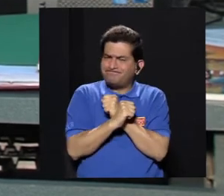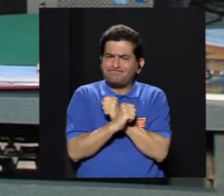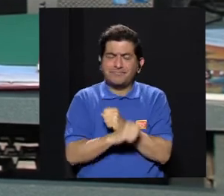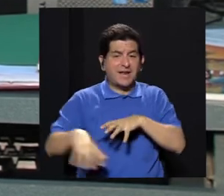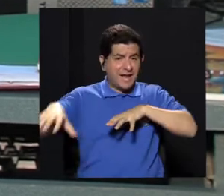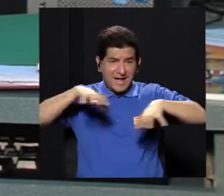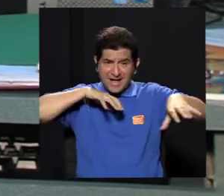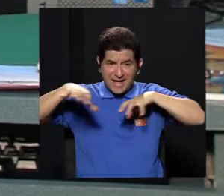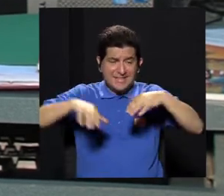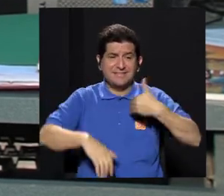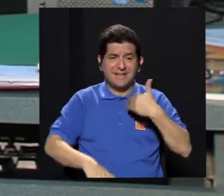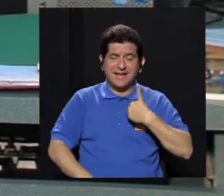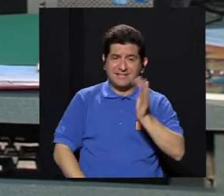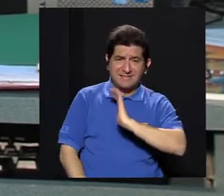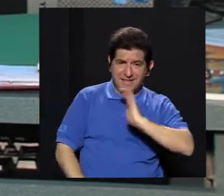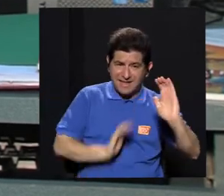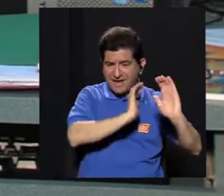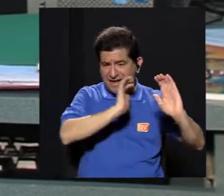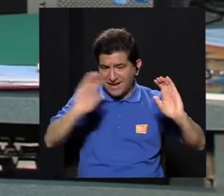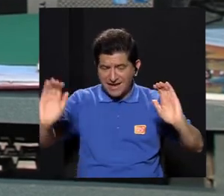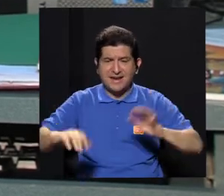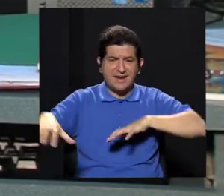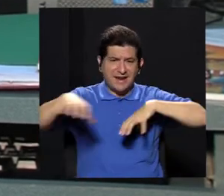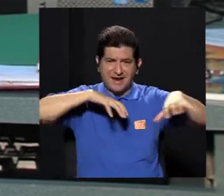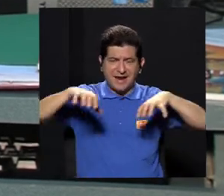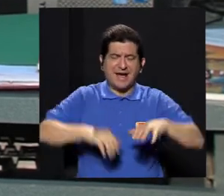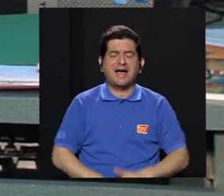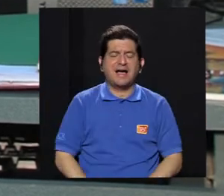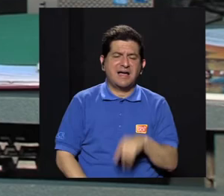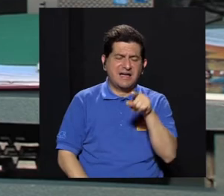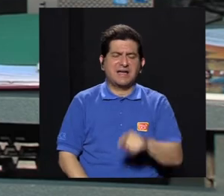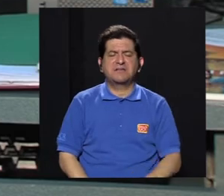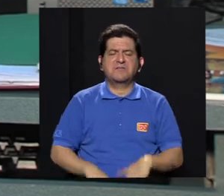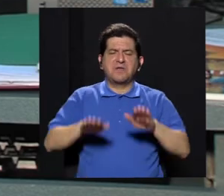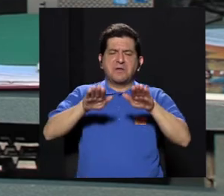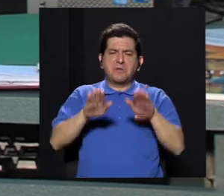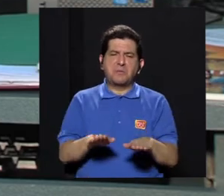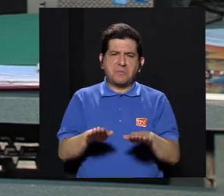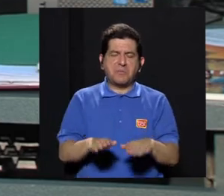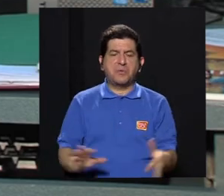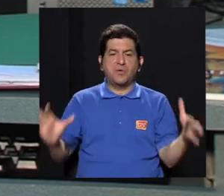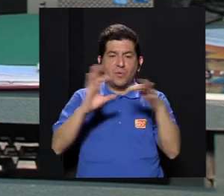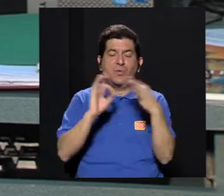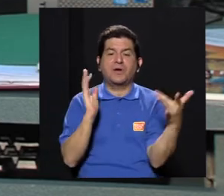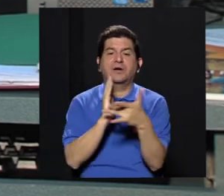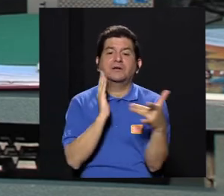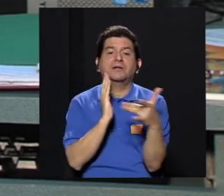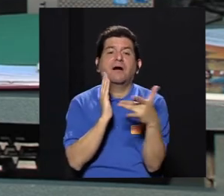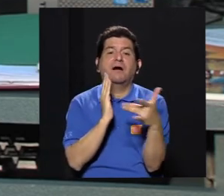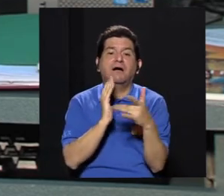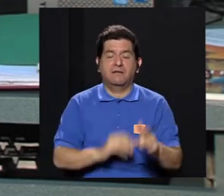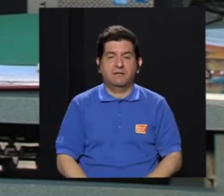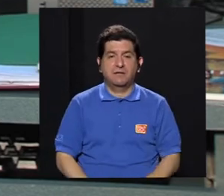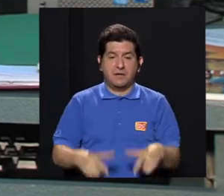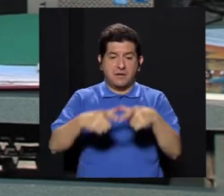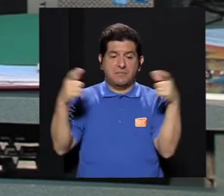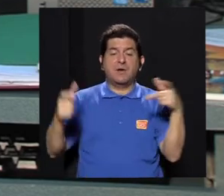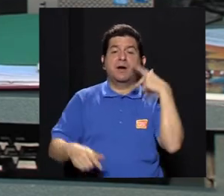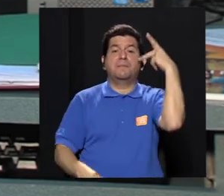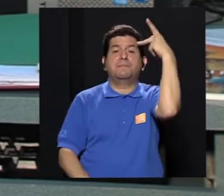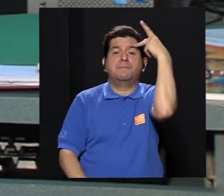más inseguras. Las actividades que los niños realizan son generalmente actividades sedentarias, asociadas a la tecnología.